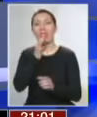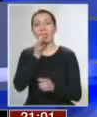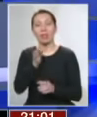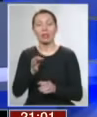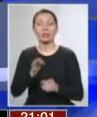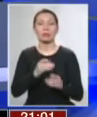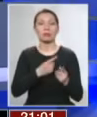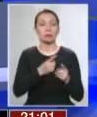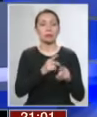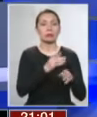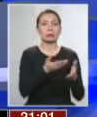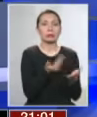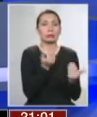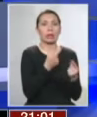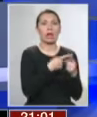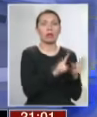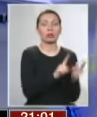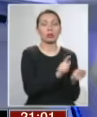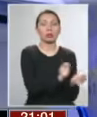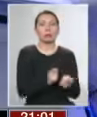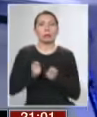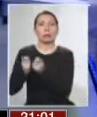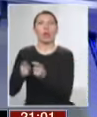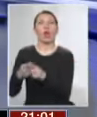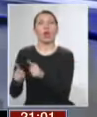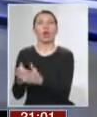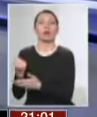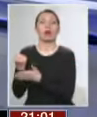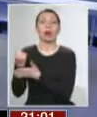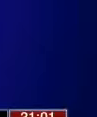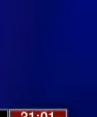santo para vestir a otro. Hoy en CNN Prime.